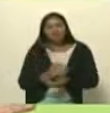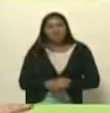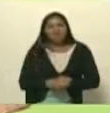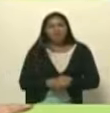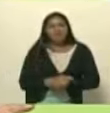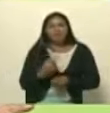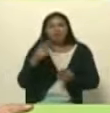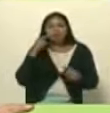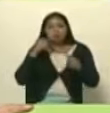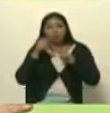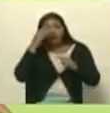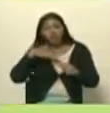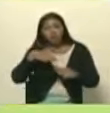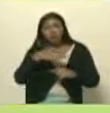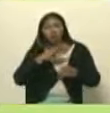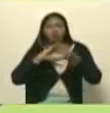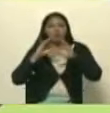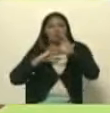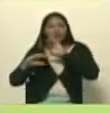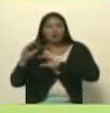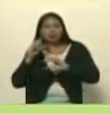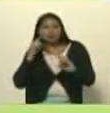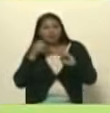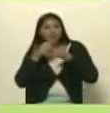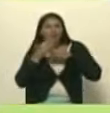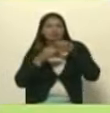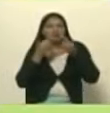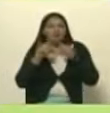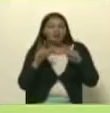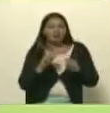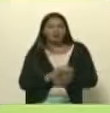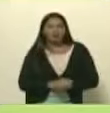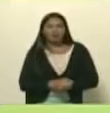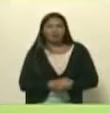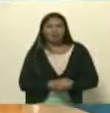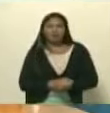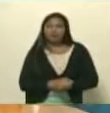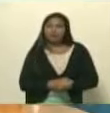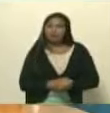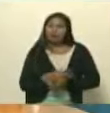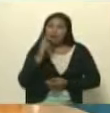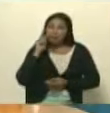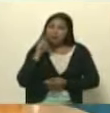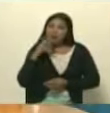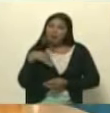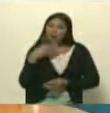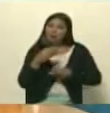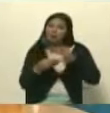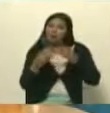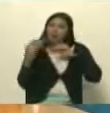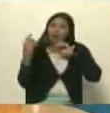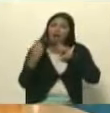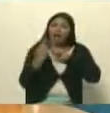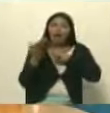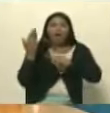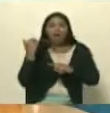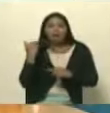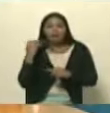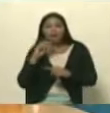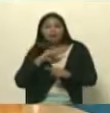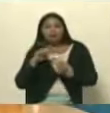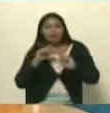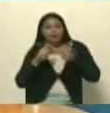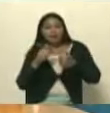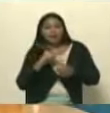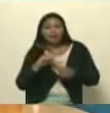noción de pueblo comunicador hace la diferencia y fíjese que lo hemos hablado al comienzo de este